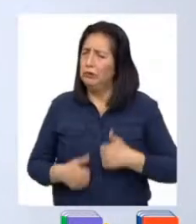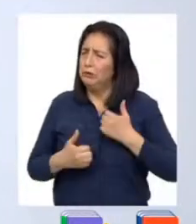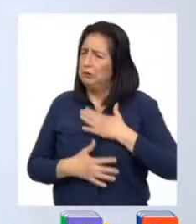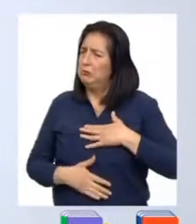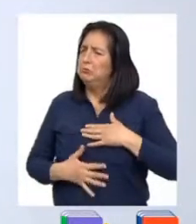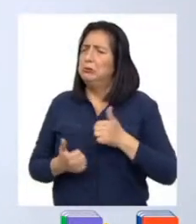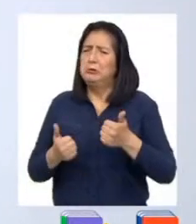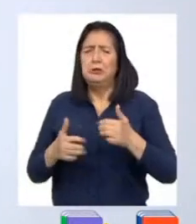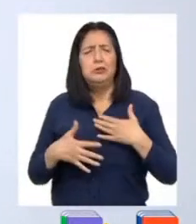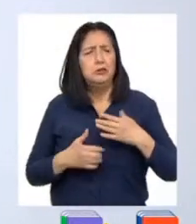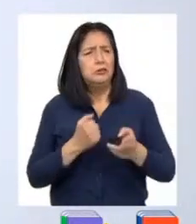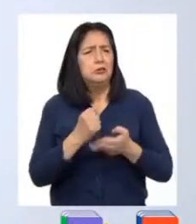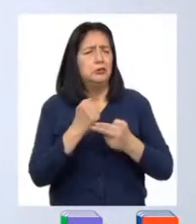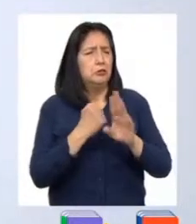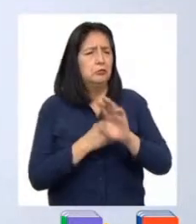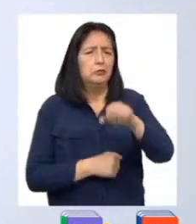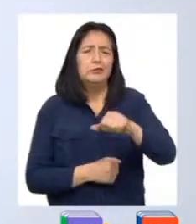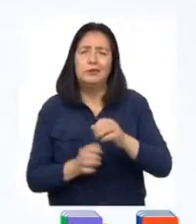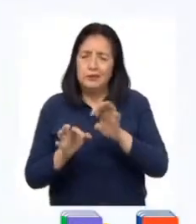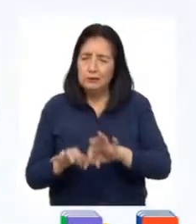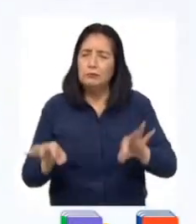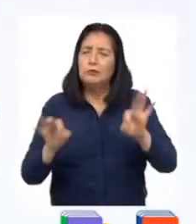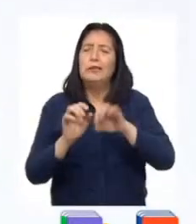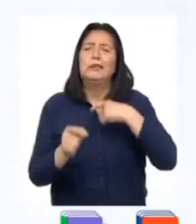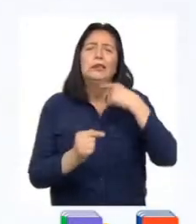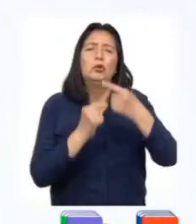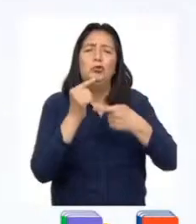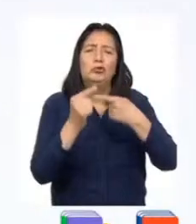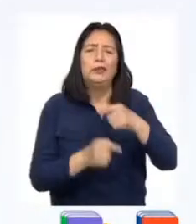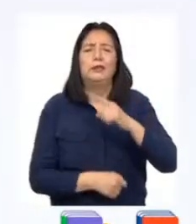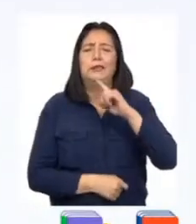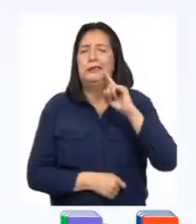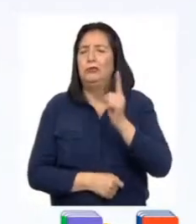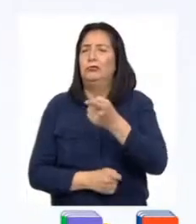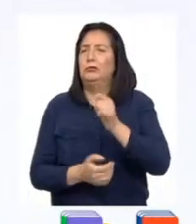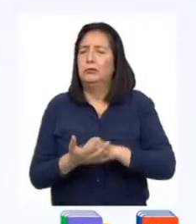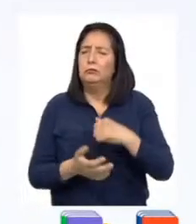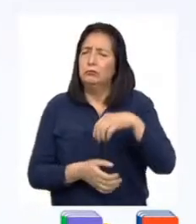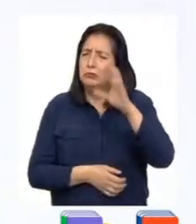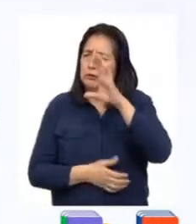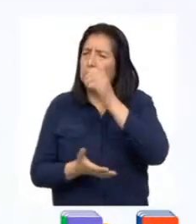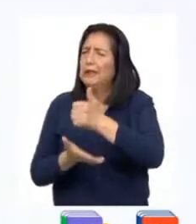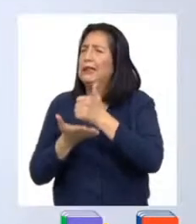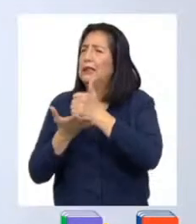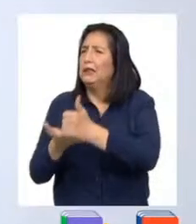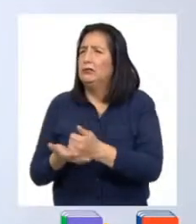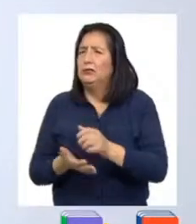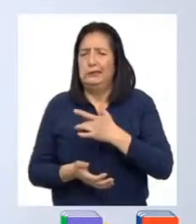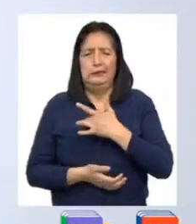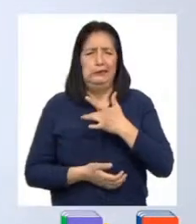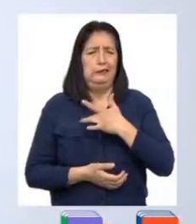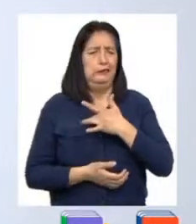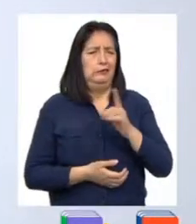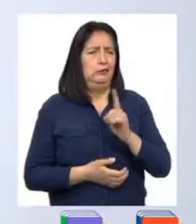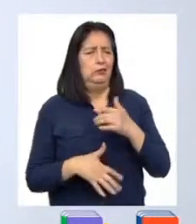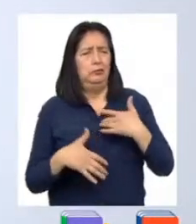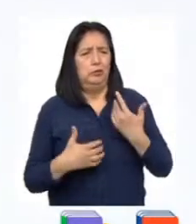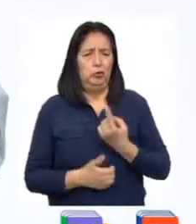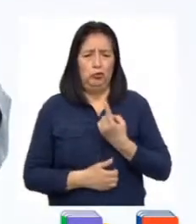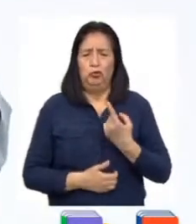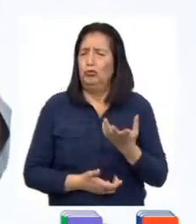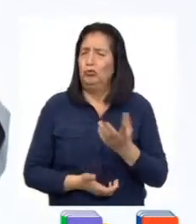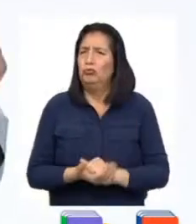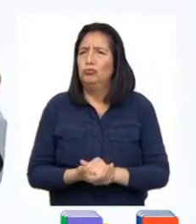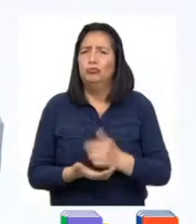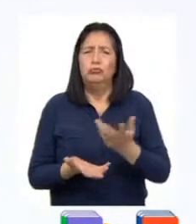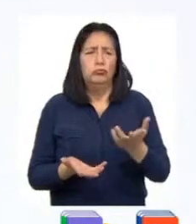Es importante hablar, denunciar, buscar ayuda si sentimos que no podemos solas o solos.